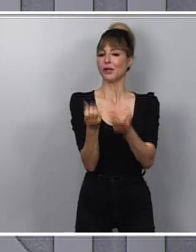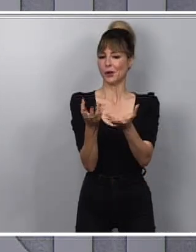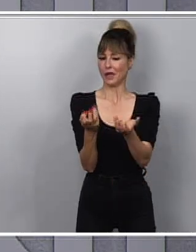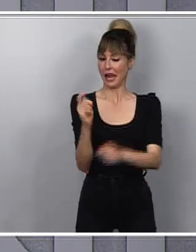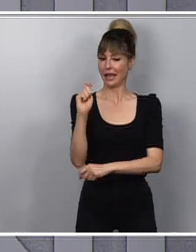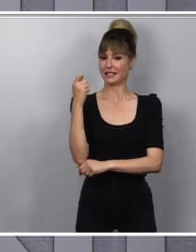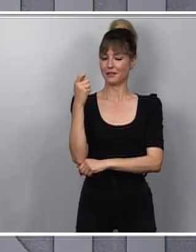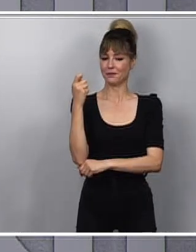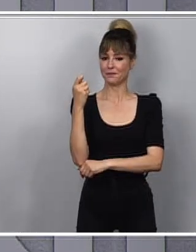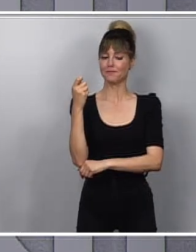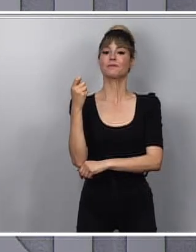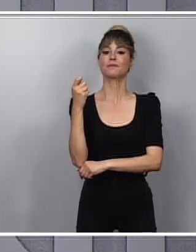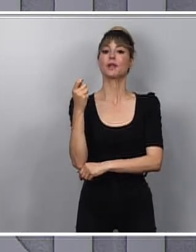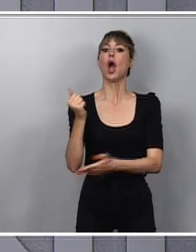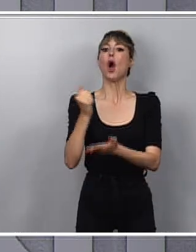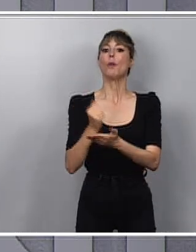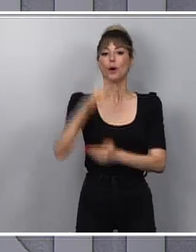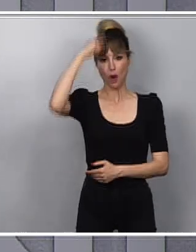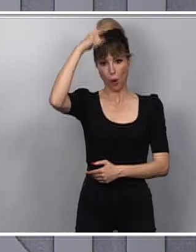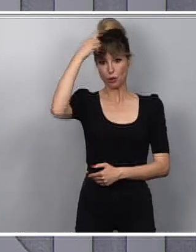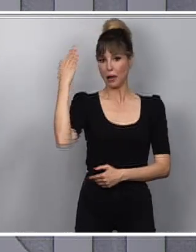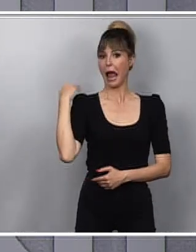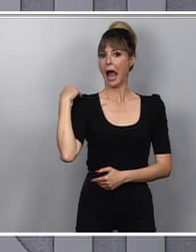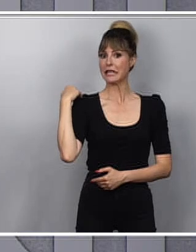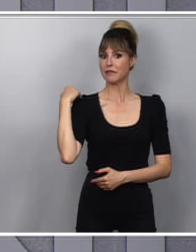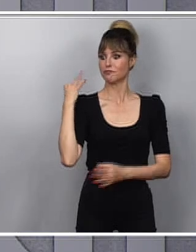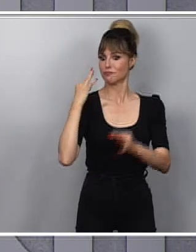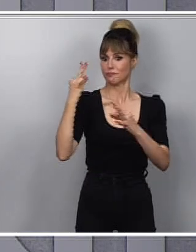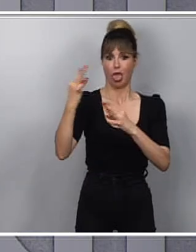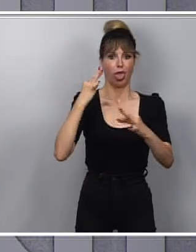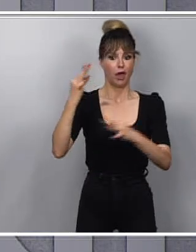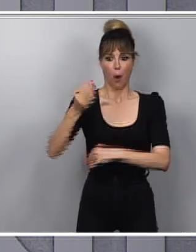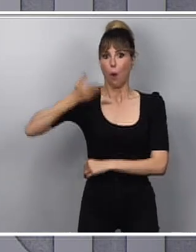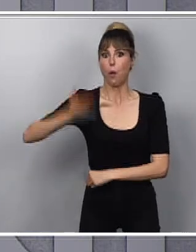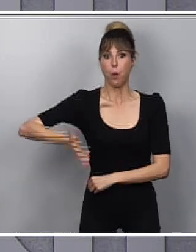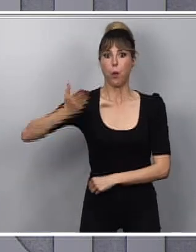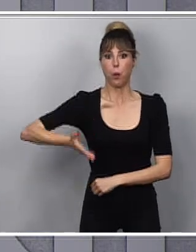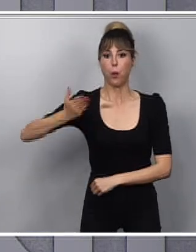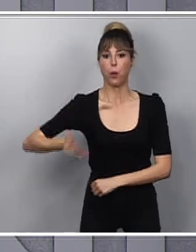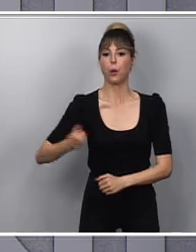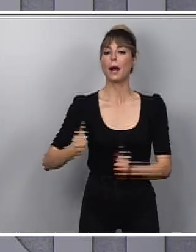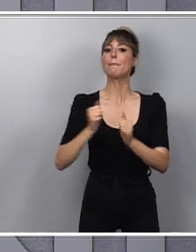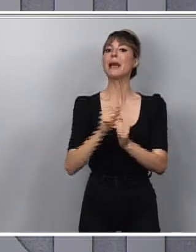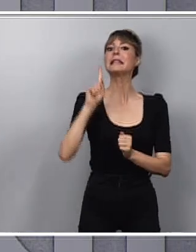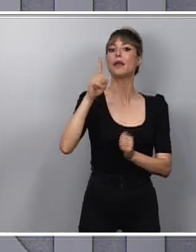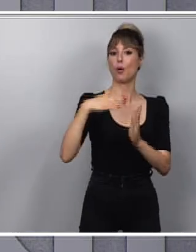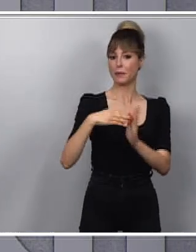éxito del bono cultural, que también ayer registró cifras absolutamente importantísimas con más de 21